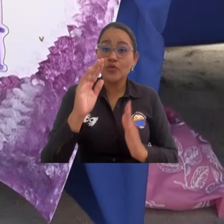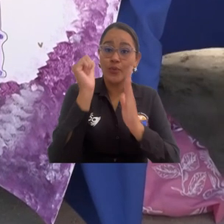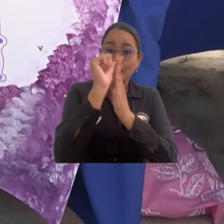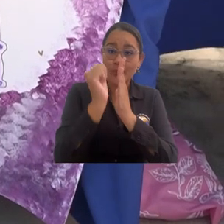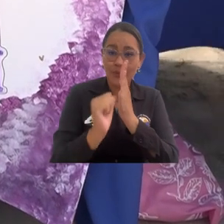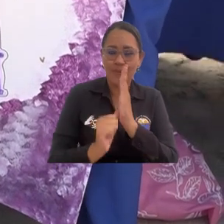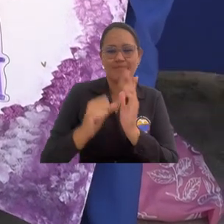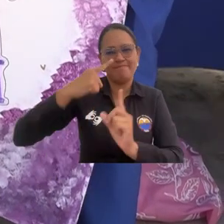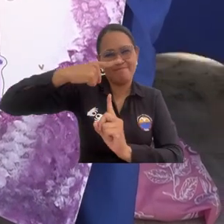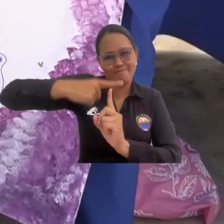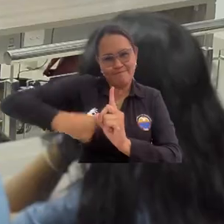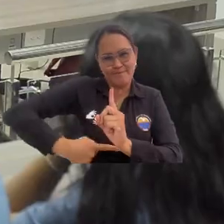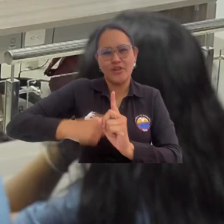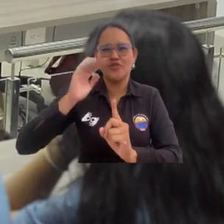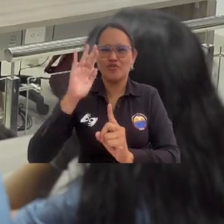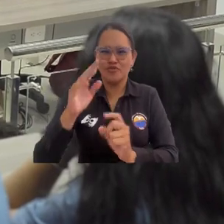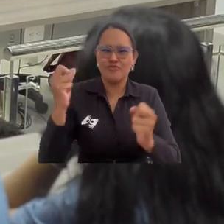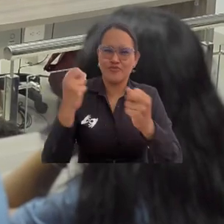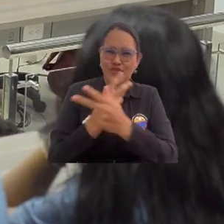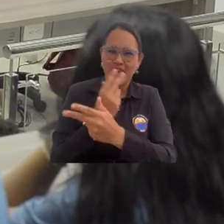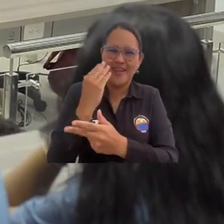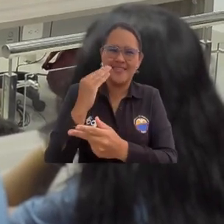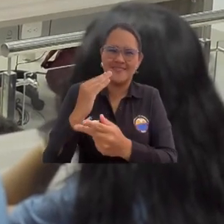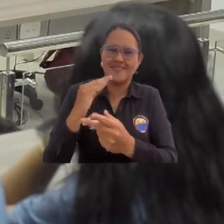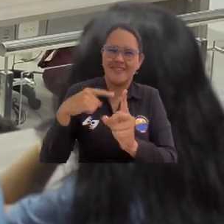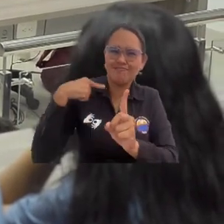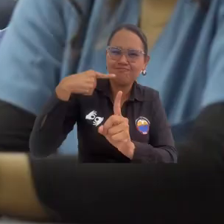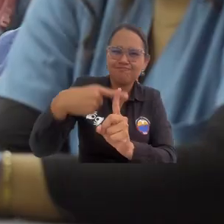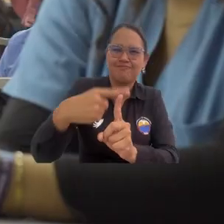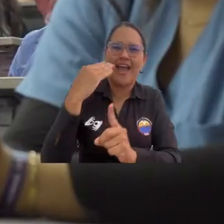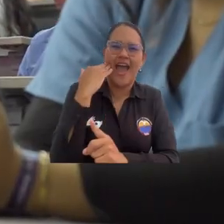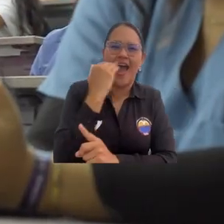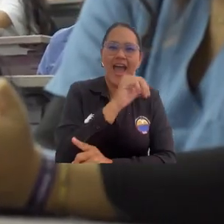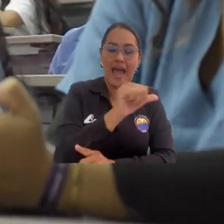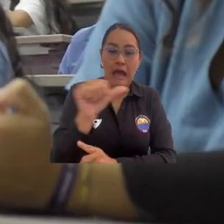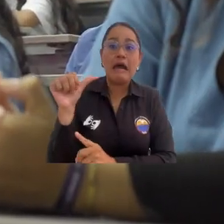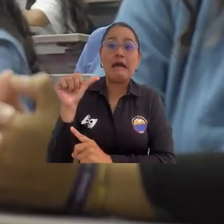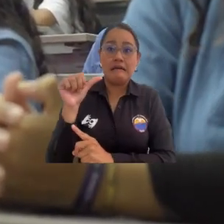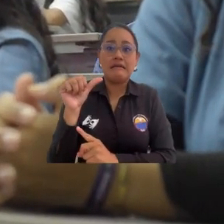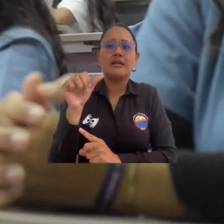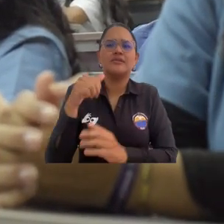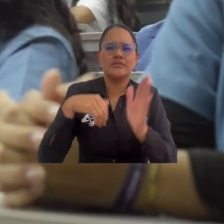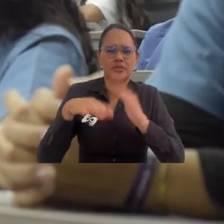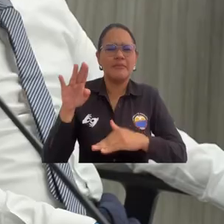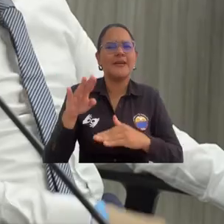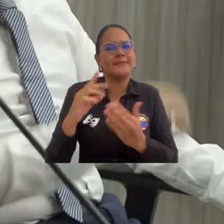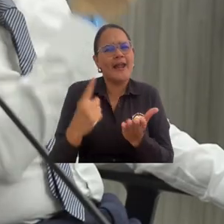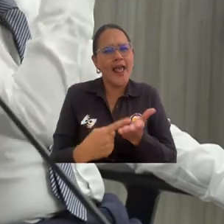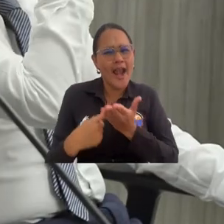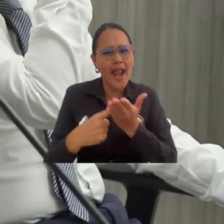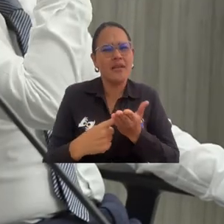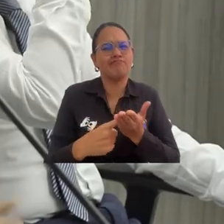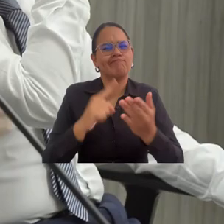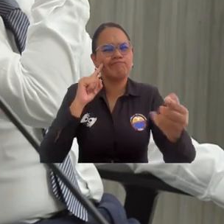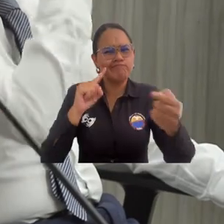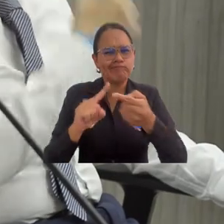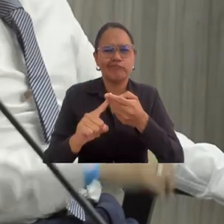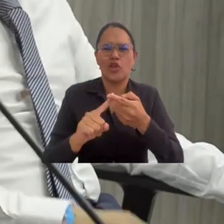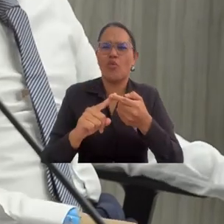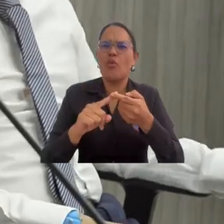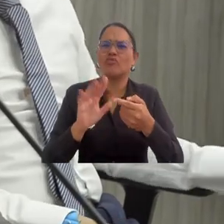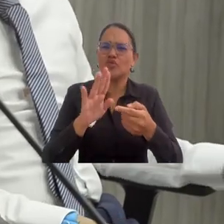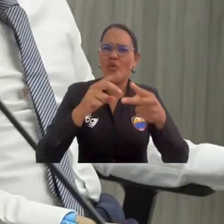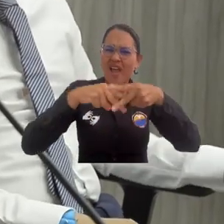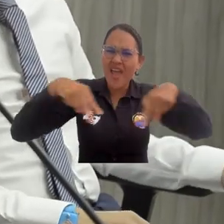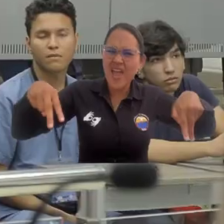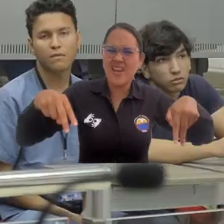En la Agenda del Mes de la Eliminación de la Violencia contra la Mujer, también tuvo lugar el conversatorio La Apuesta por Deconstruir